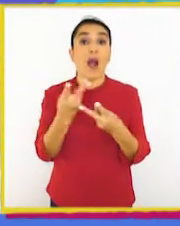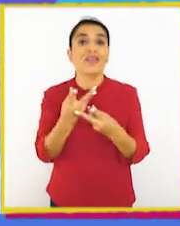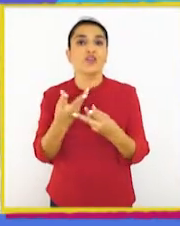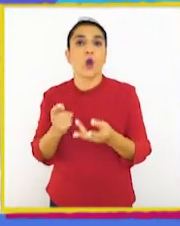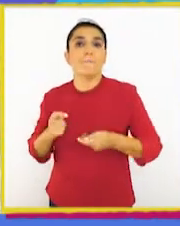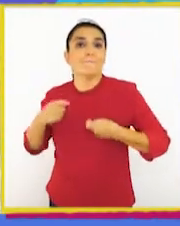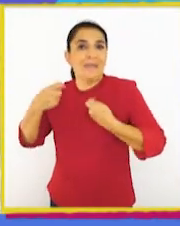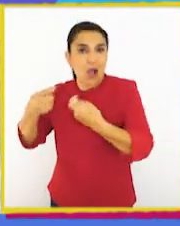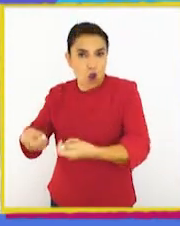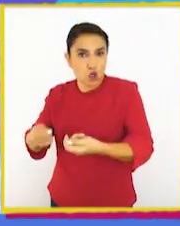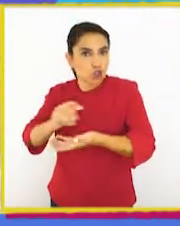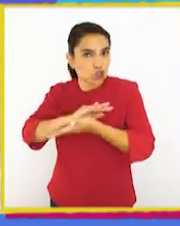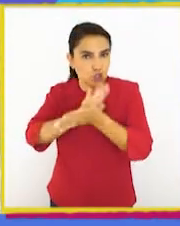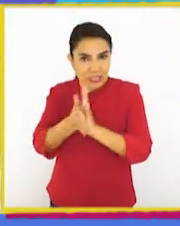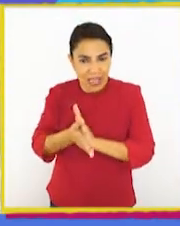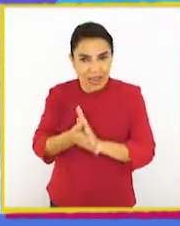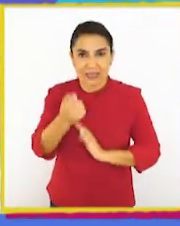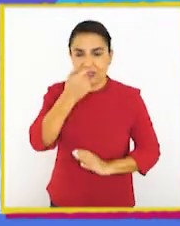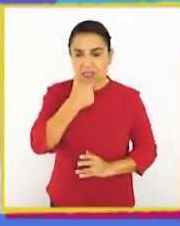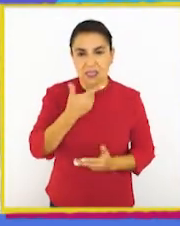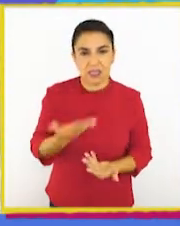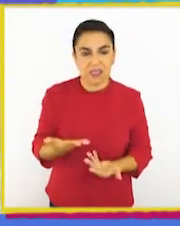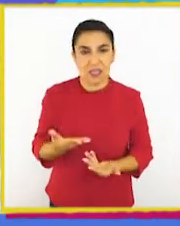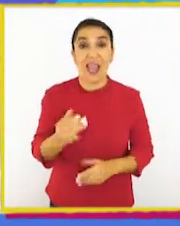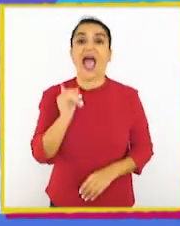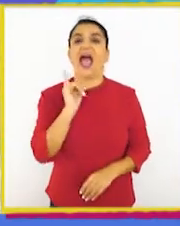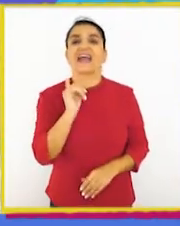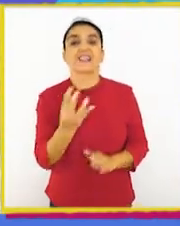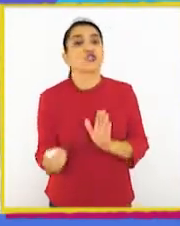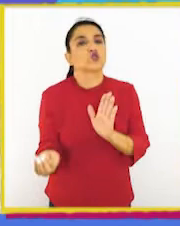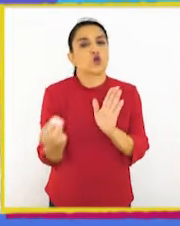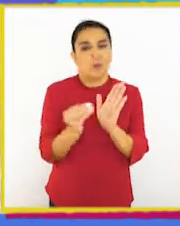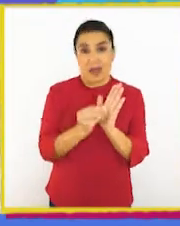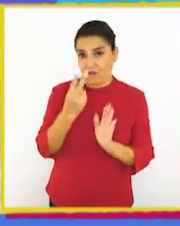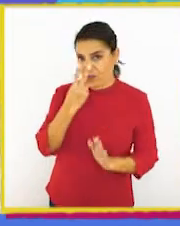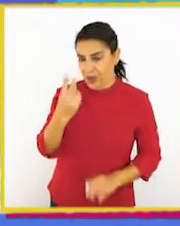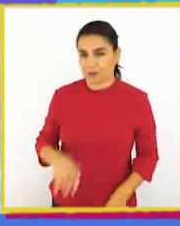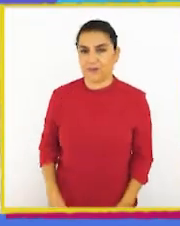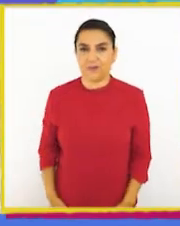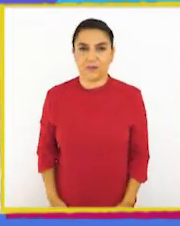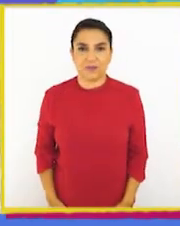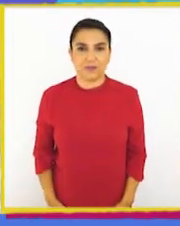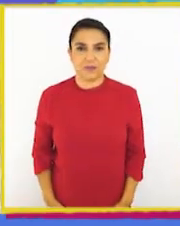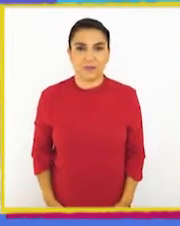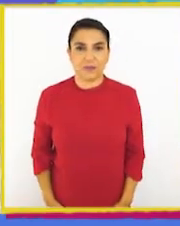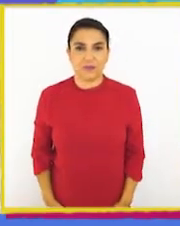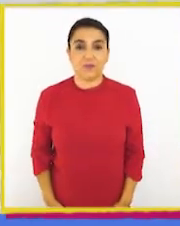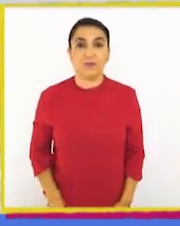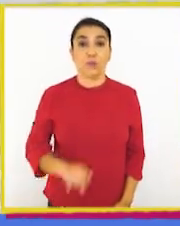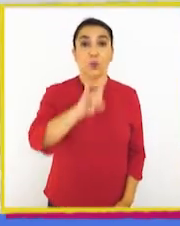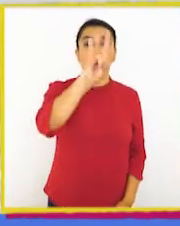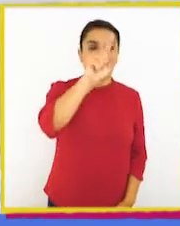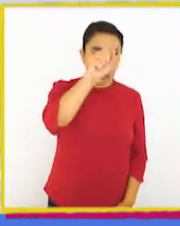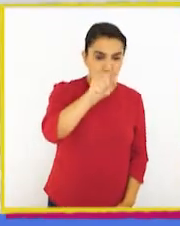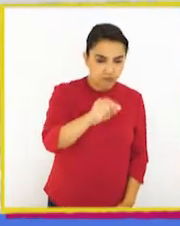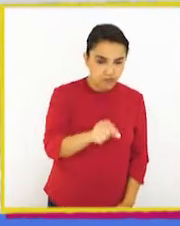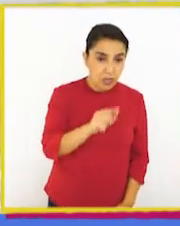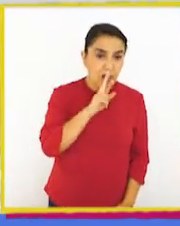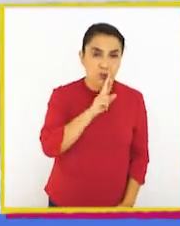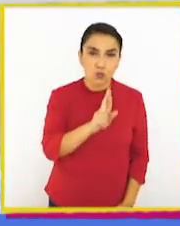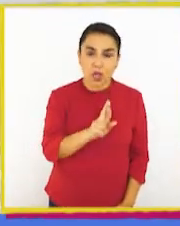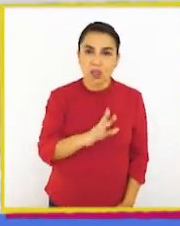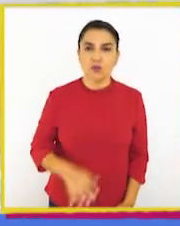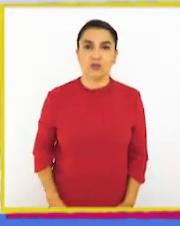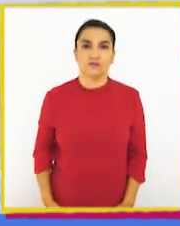pagó en total, Chester? ¡Muy bien! ¡Hay que sumar! ¡Veamos! Las unidades sumadas nos dan